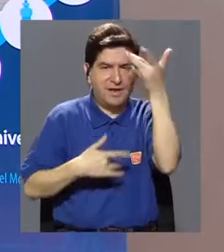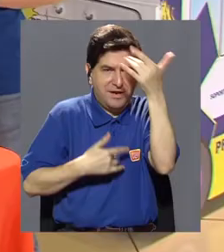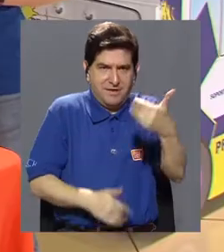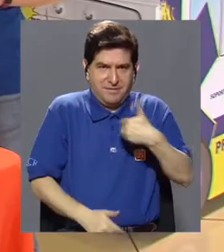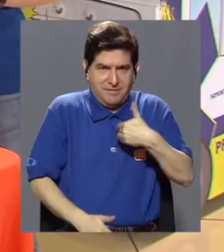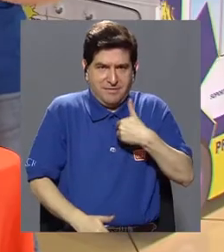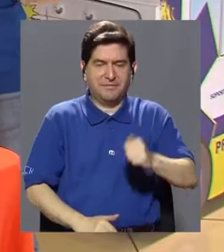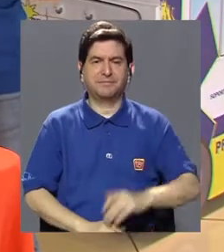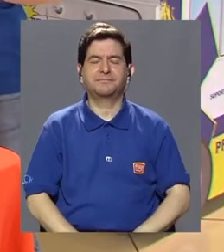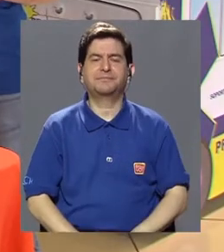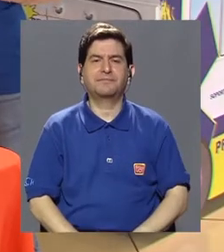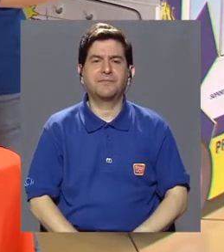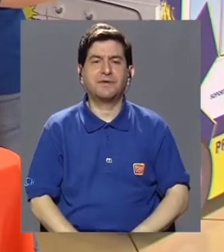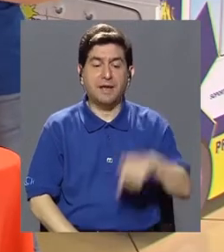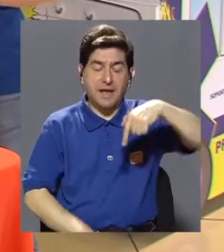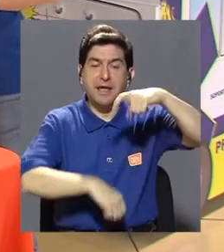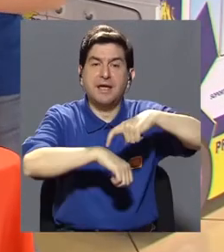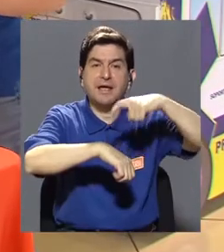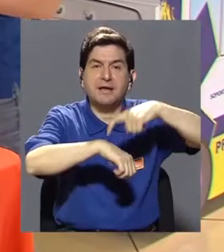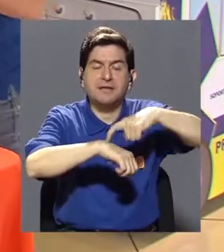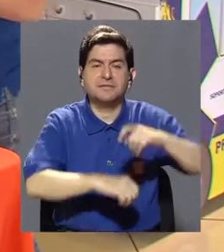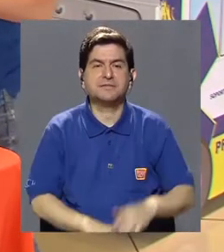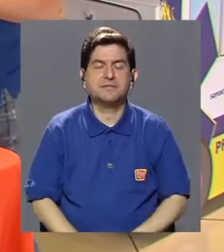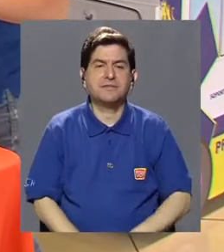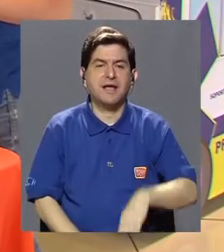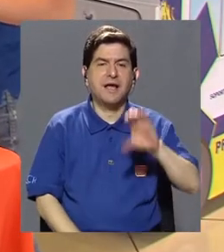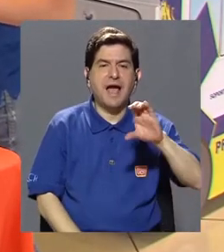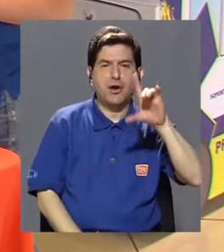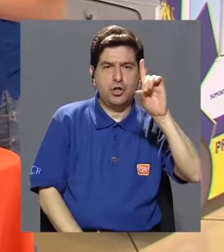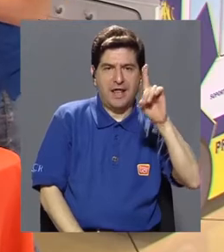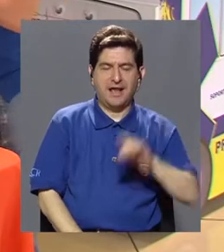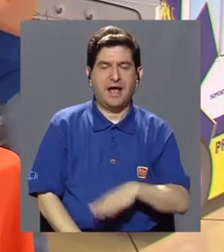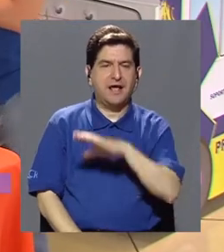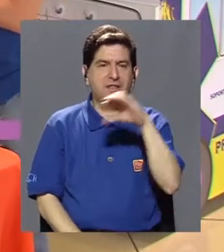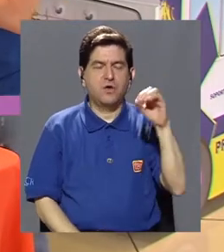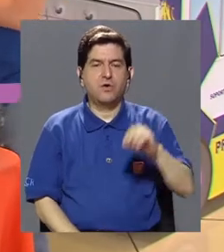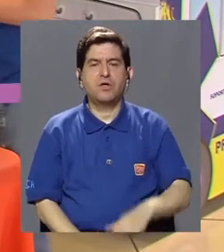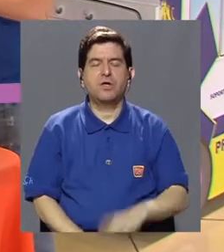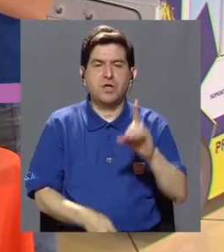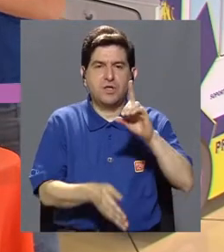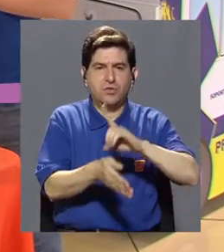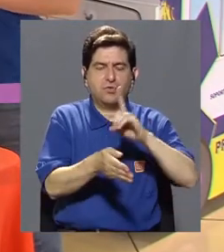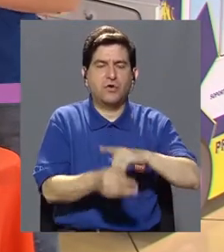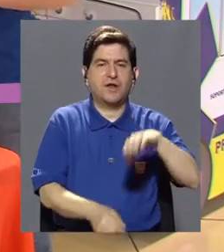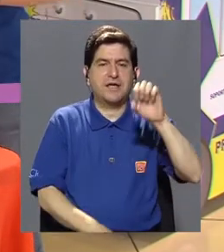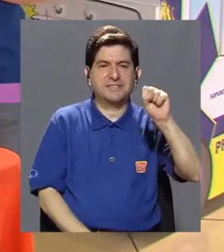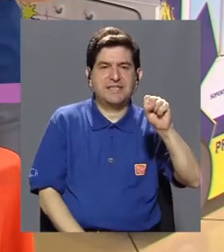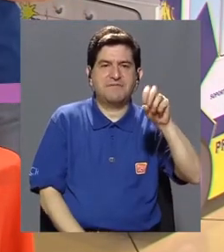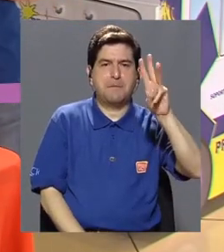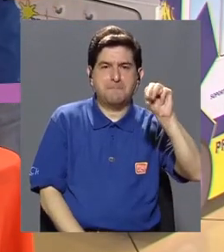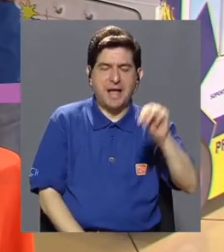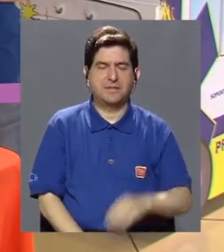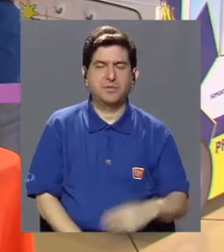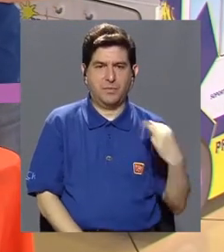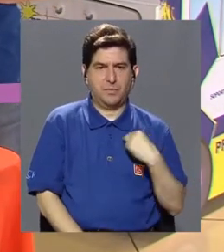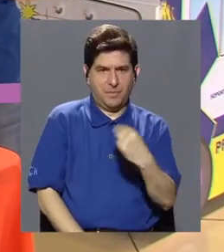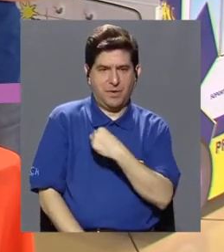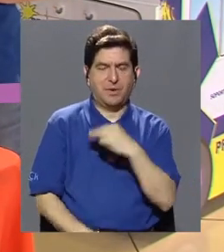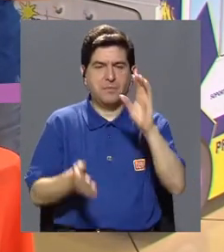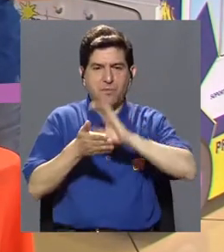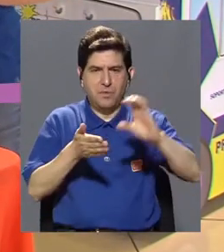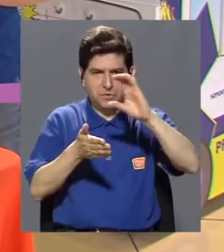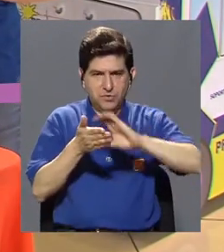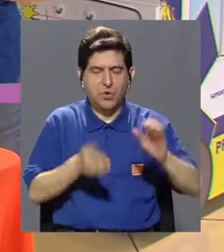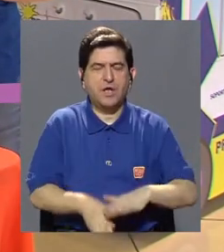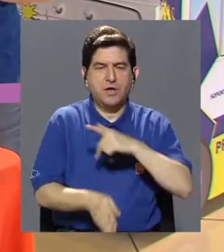patología. Me encuentro en este momento con Carol Delgado y con el doctor Steve Matthew, ellos son miembros del